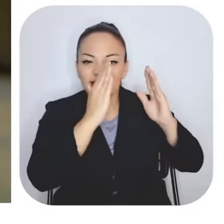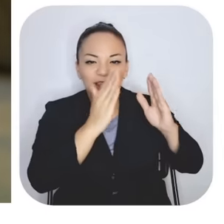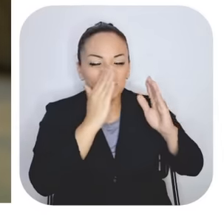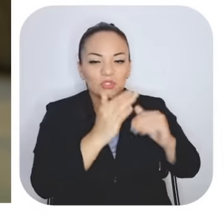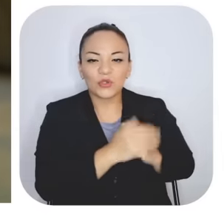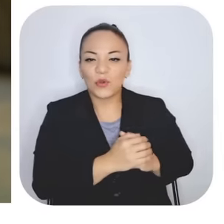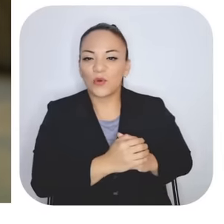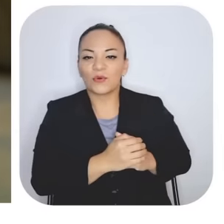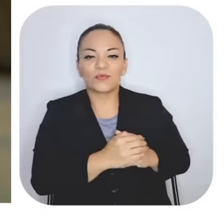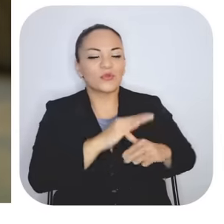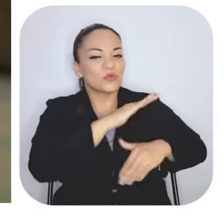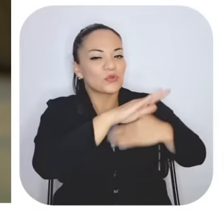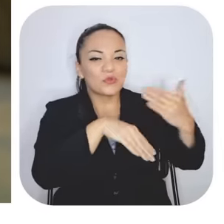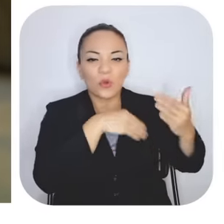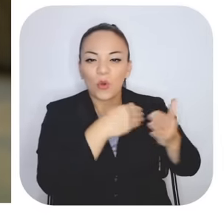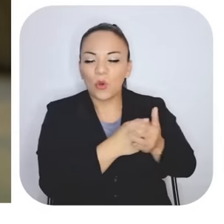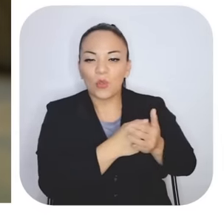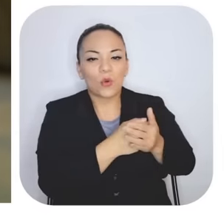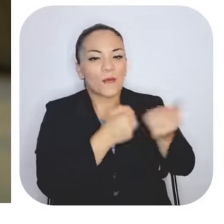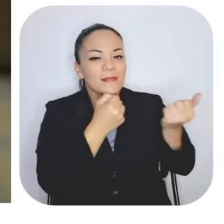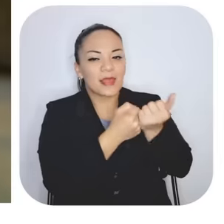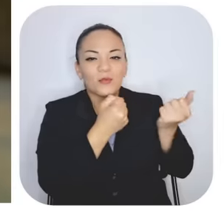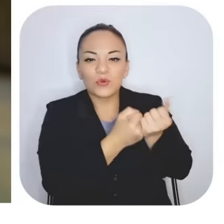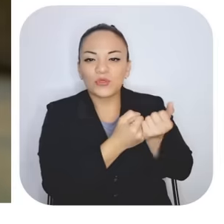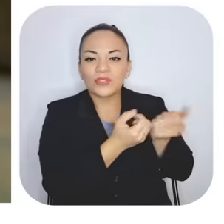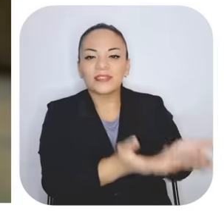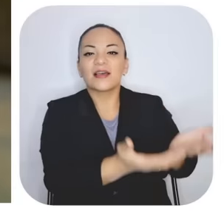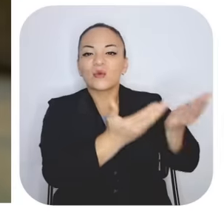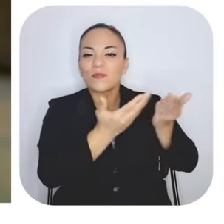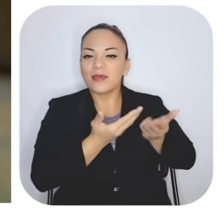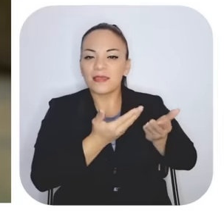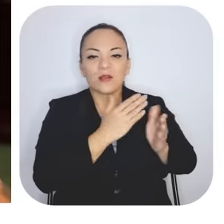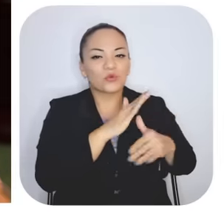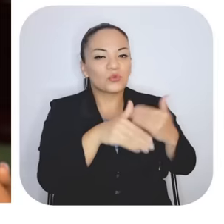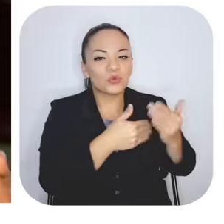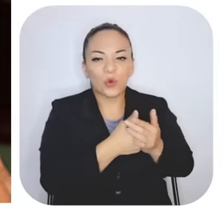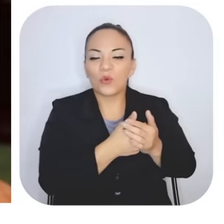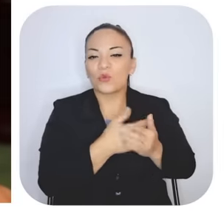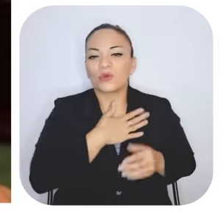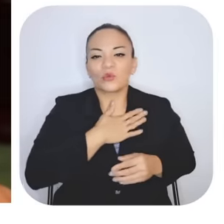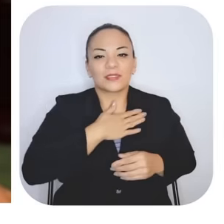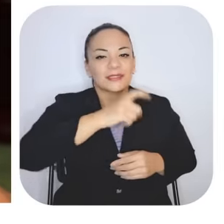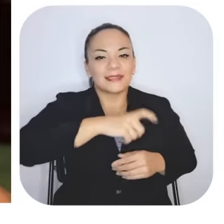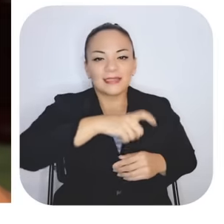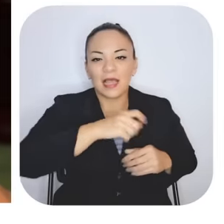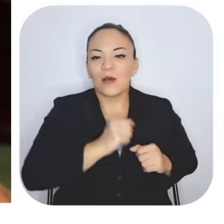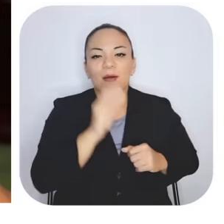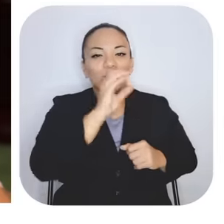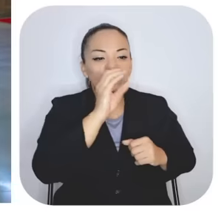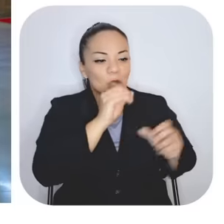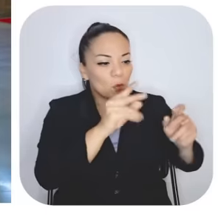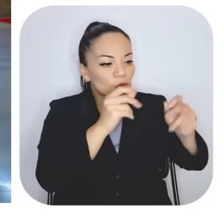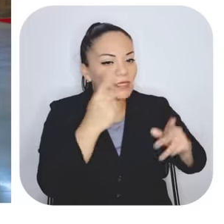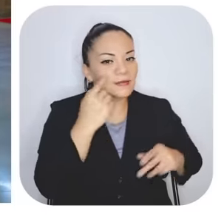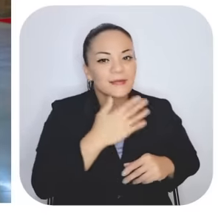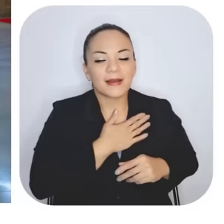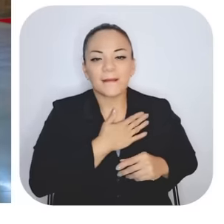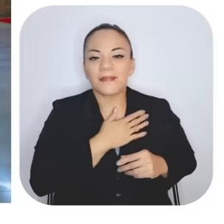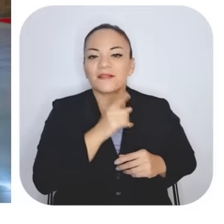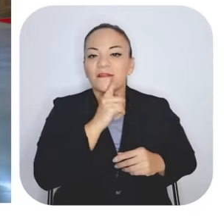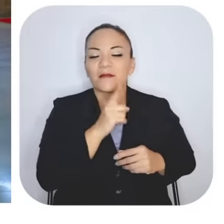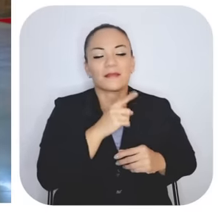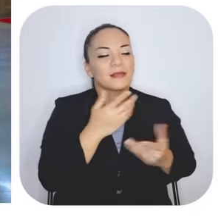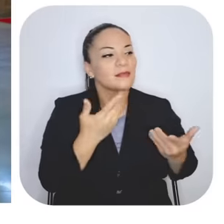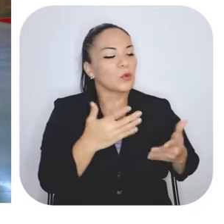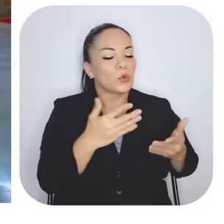necesitaba, todo, todo. Me apoyaron, me brindaron el apoyo, me buscaron las oportunidades. Para mí fue un